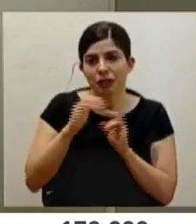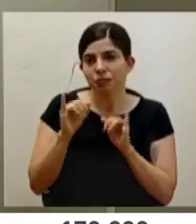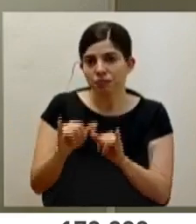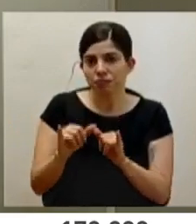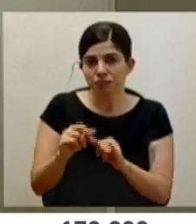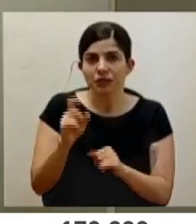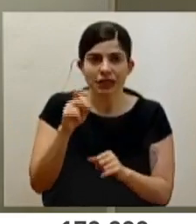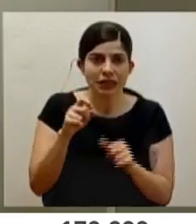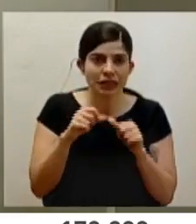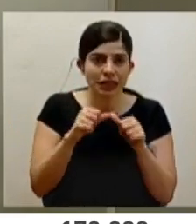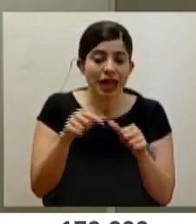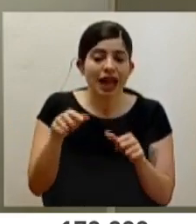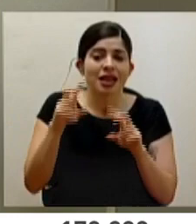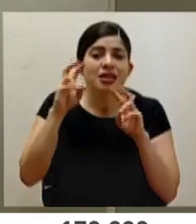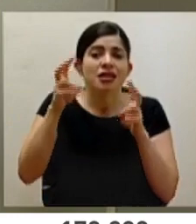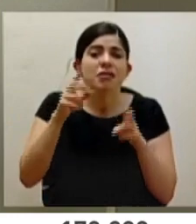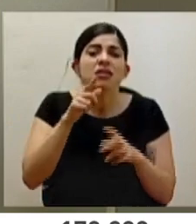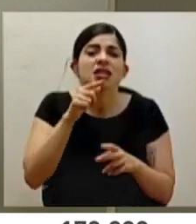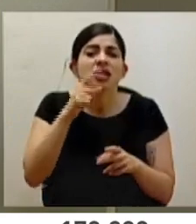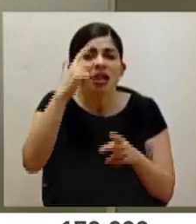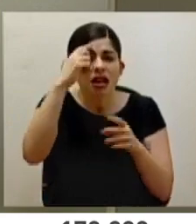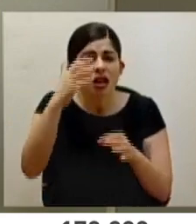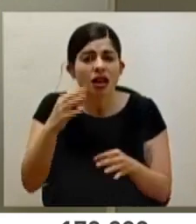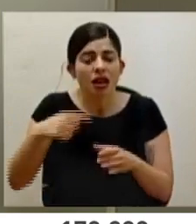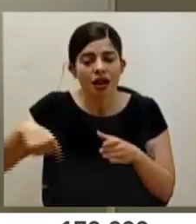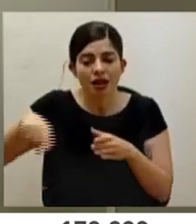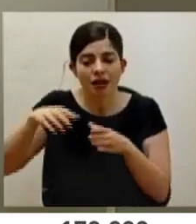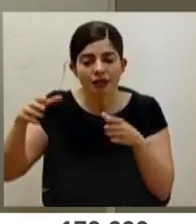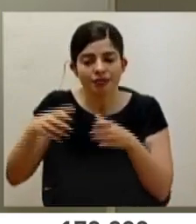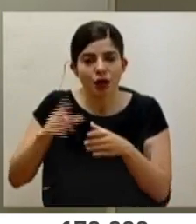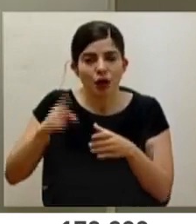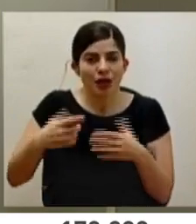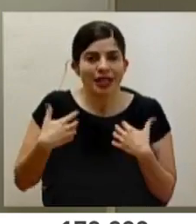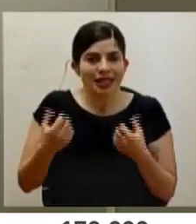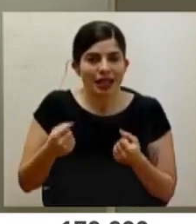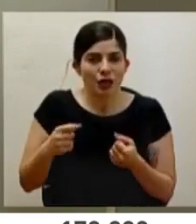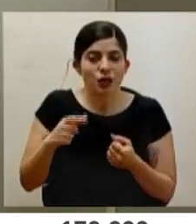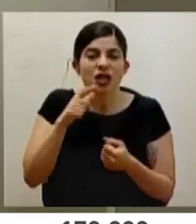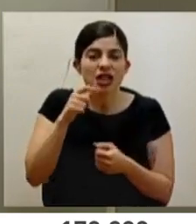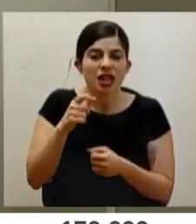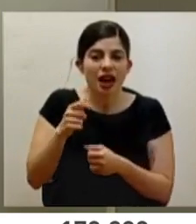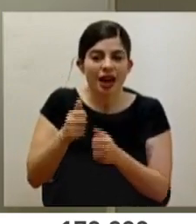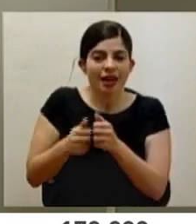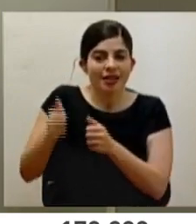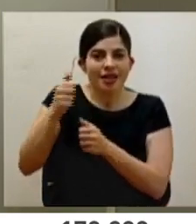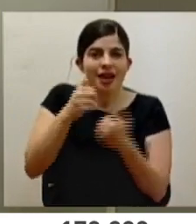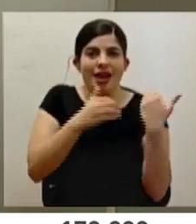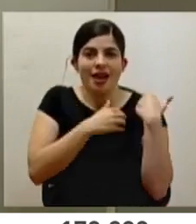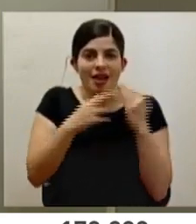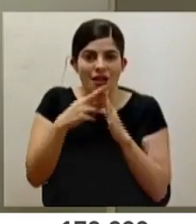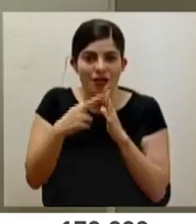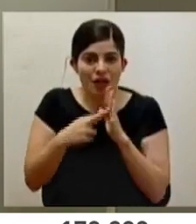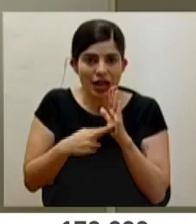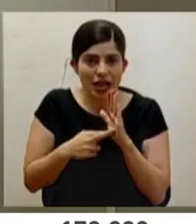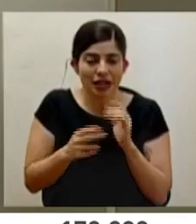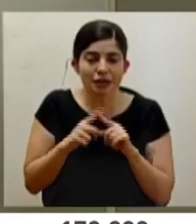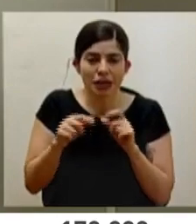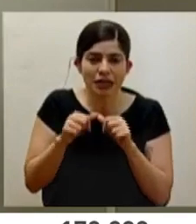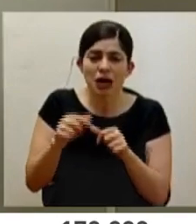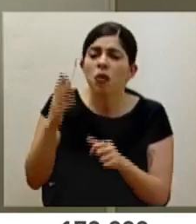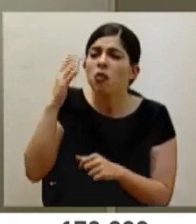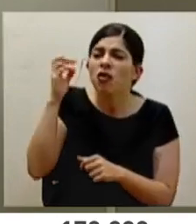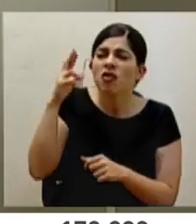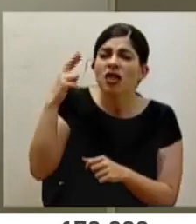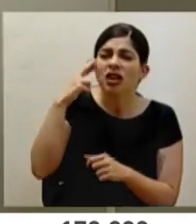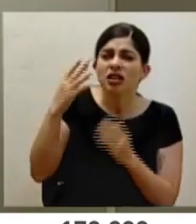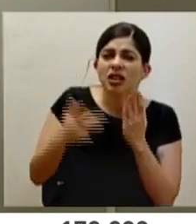que son definidos desde el ámbito sanitario por la entidad reguladora, pero sí se mantiene. ¿Qué criterios